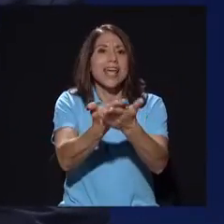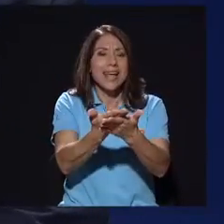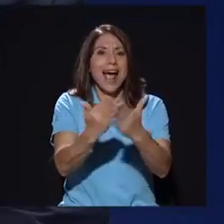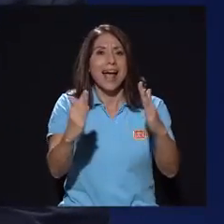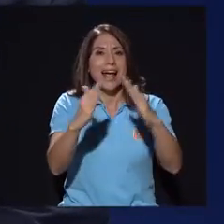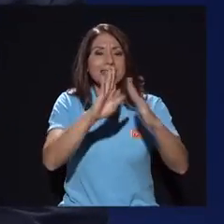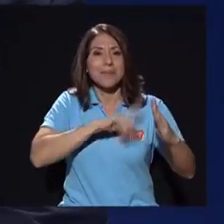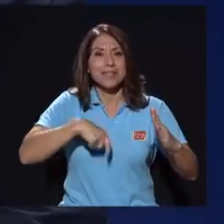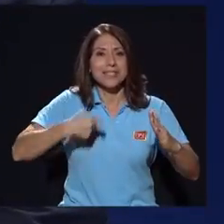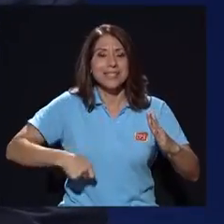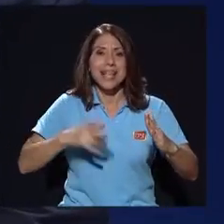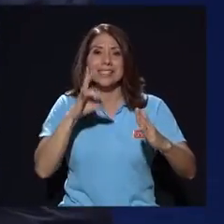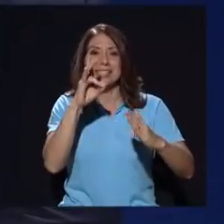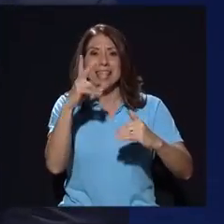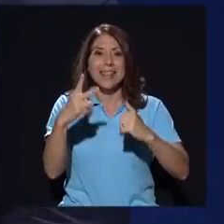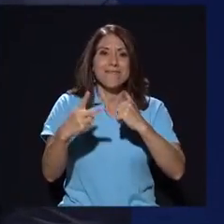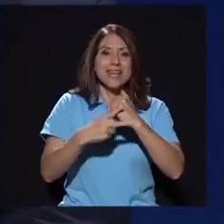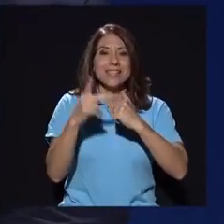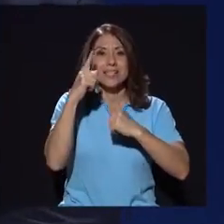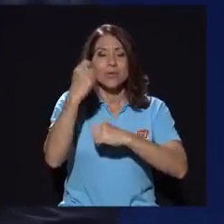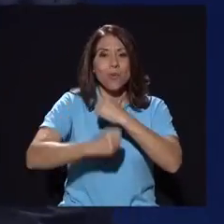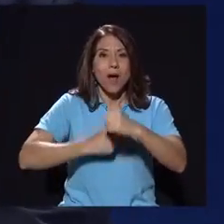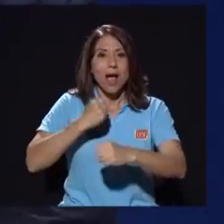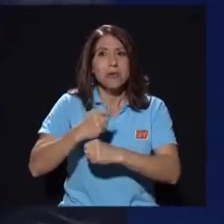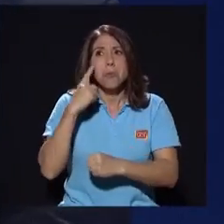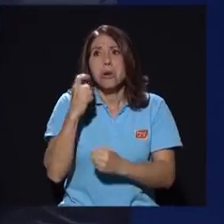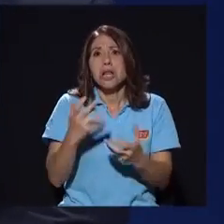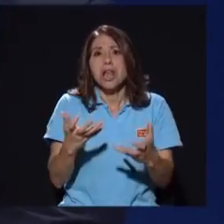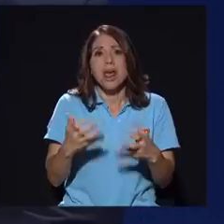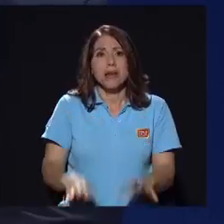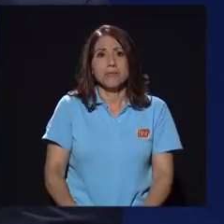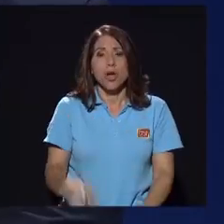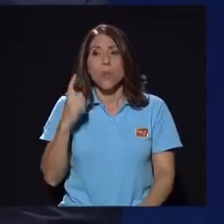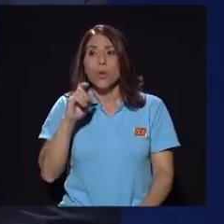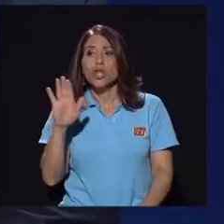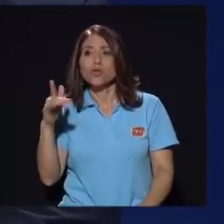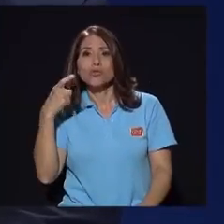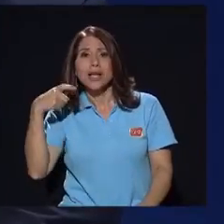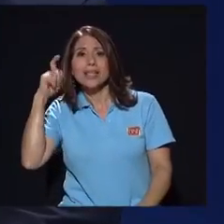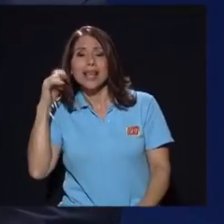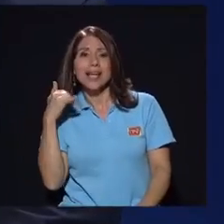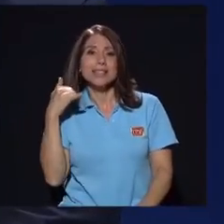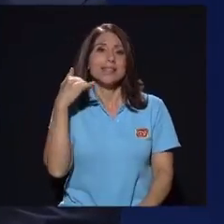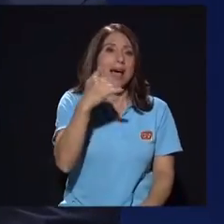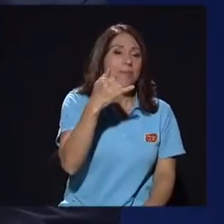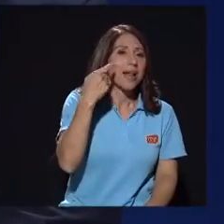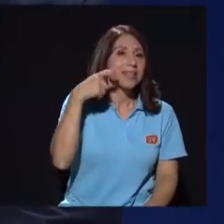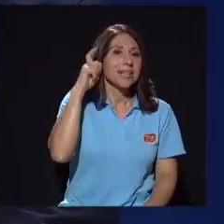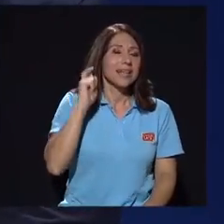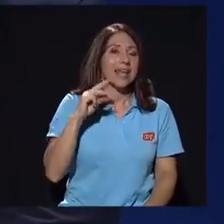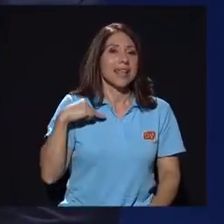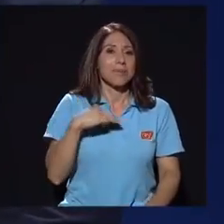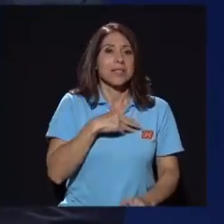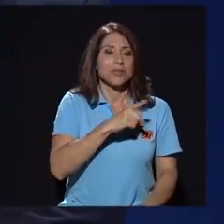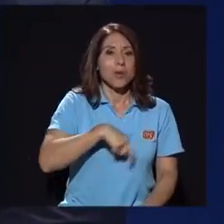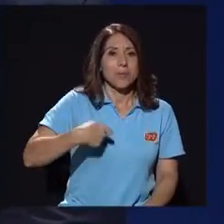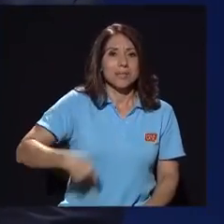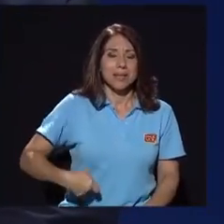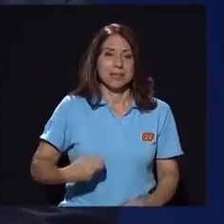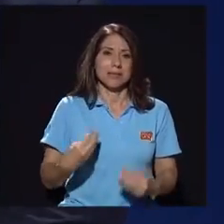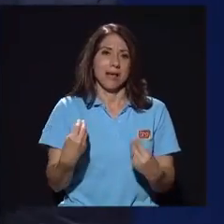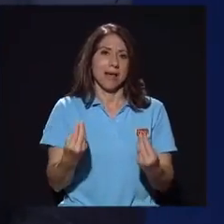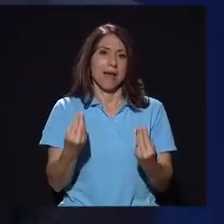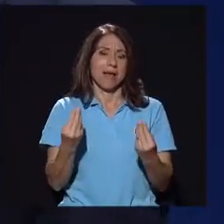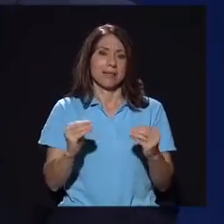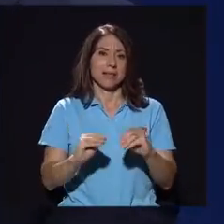veces en un año porque le da la gana porque su secretaria llama a la secretaria del ministro de la presidencia eso es clarísimo pero